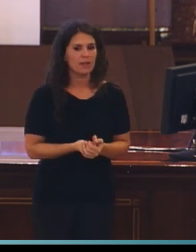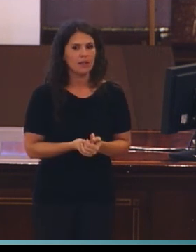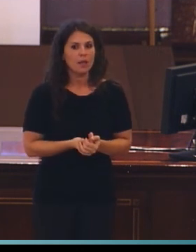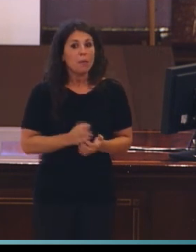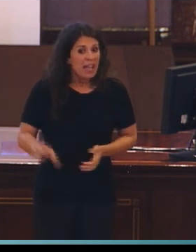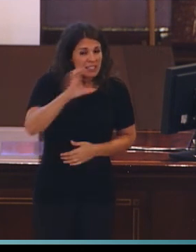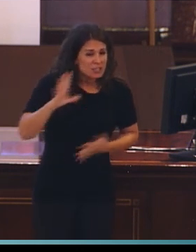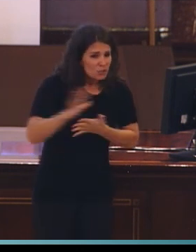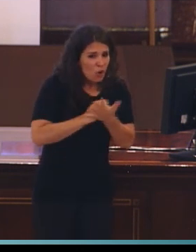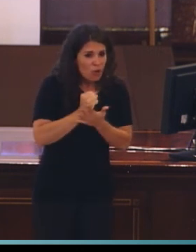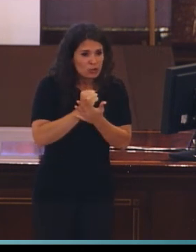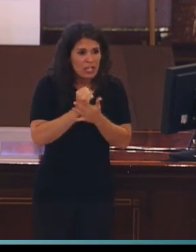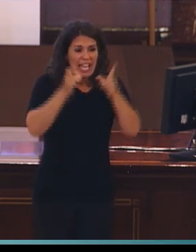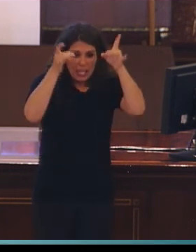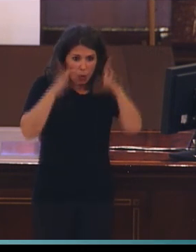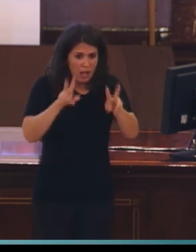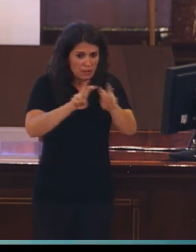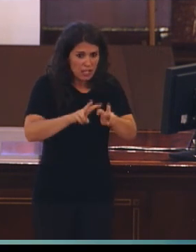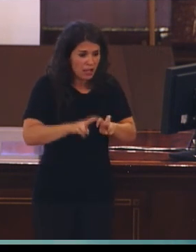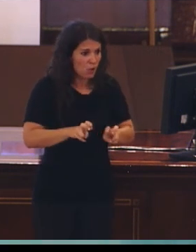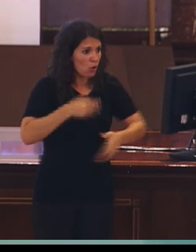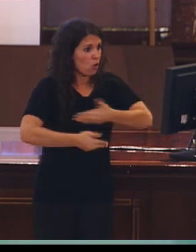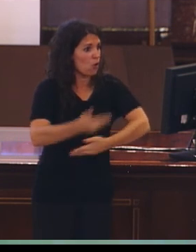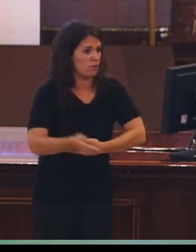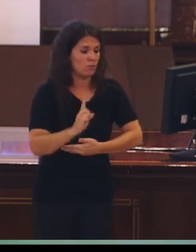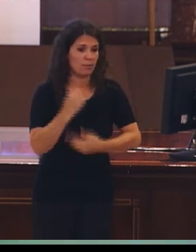seguía al mismo ritmo en cuanto a investigación.